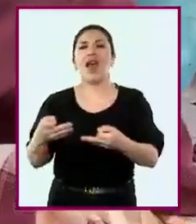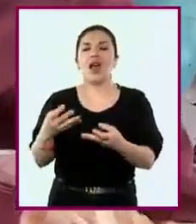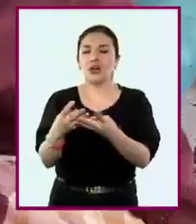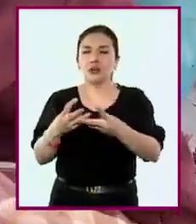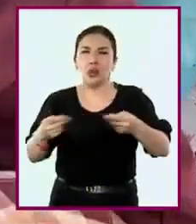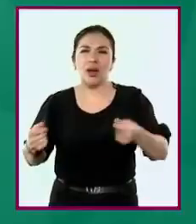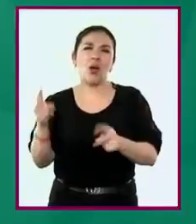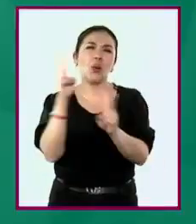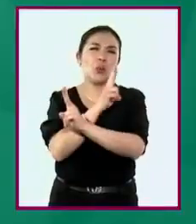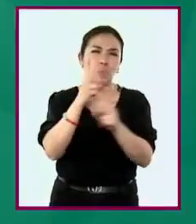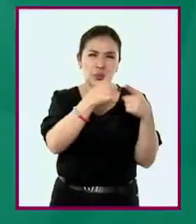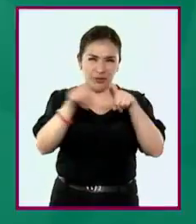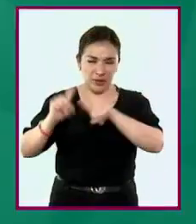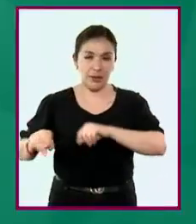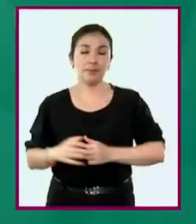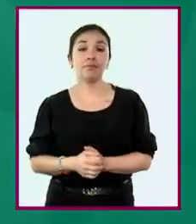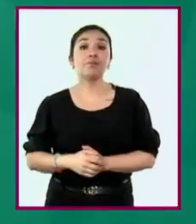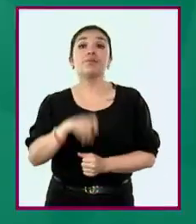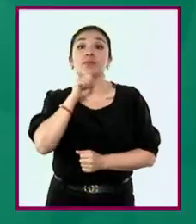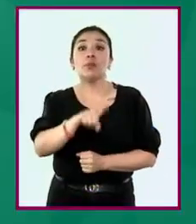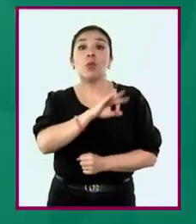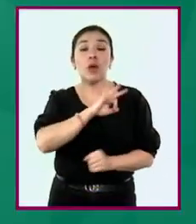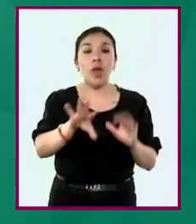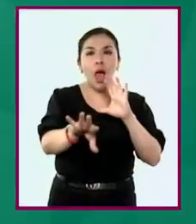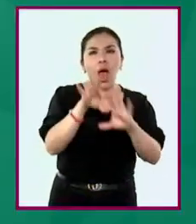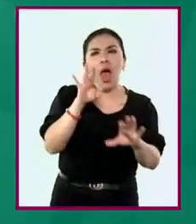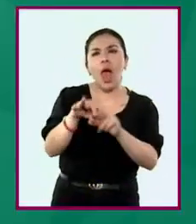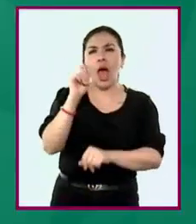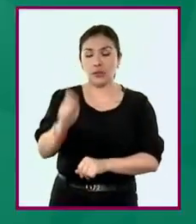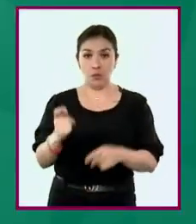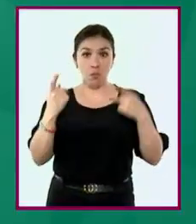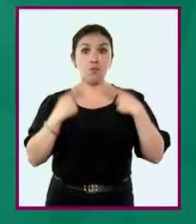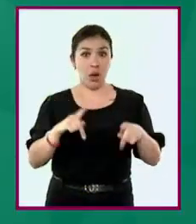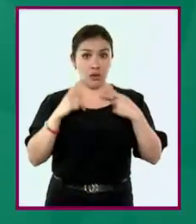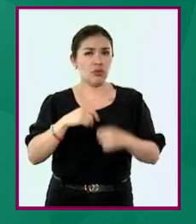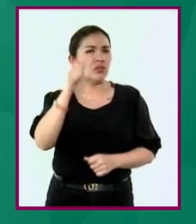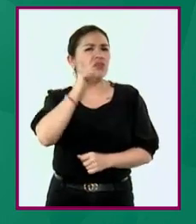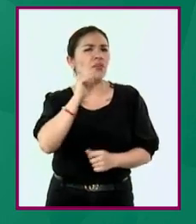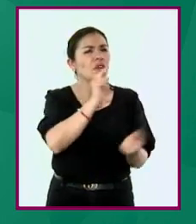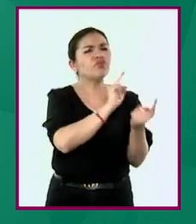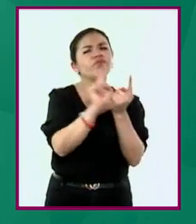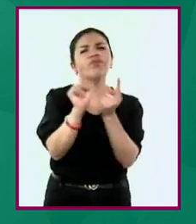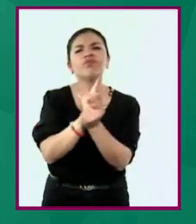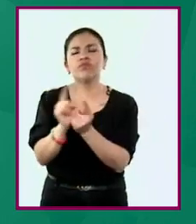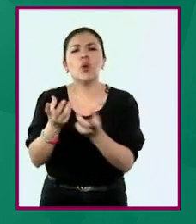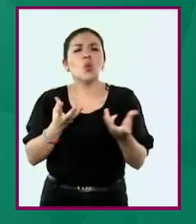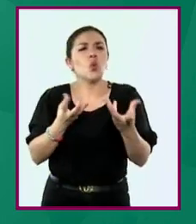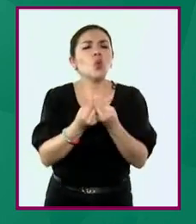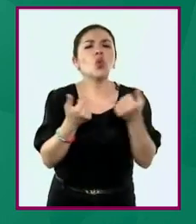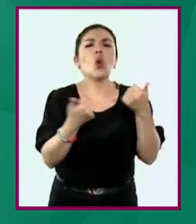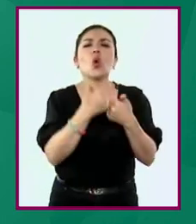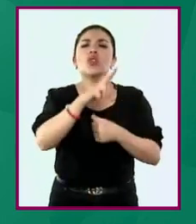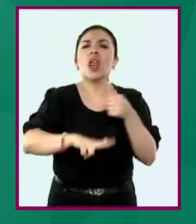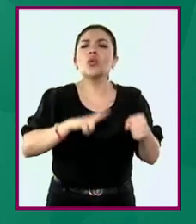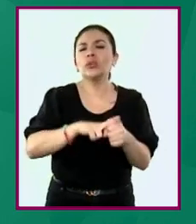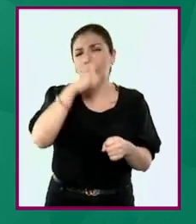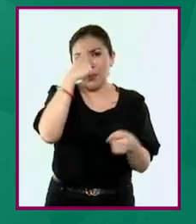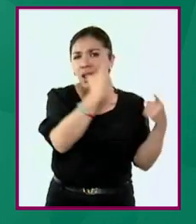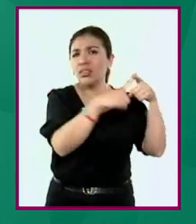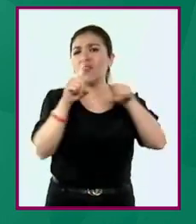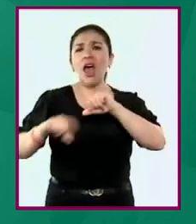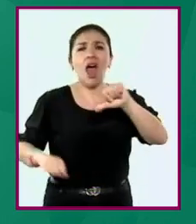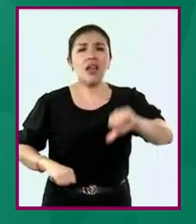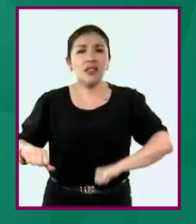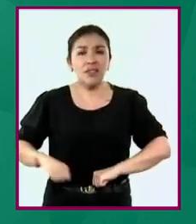otros componentes. Además, identificarán que las personas interactuamos con la naturaleza en todas nuestras